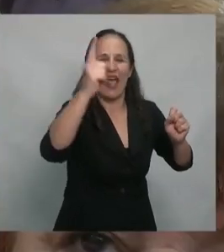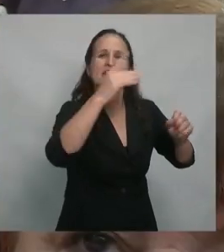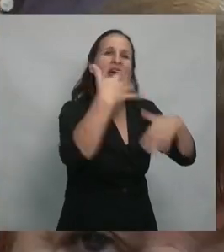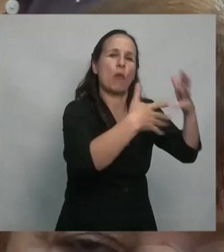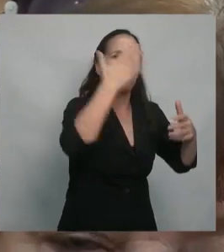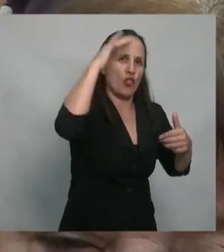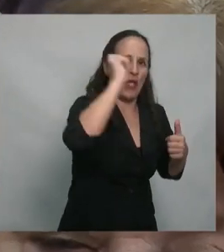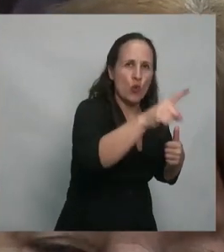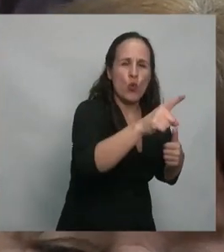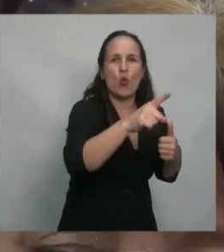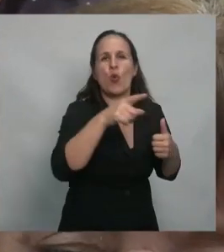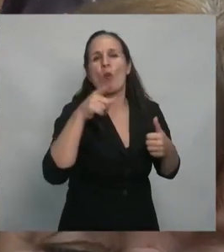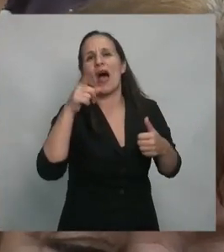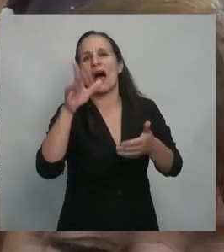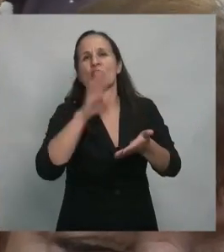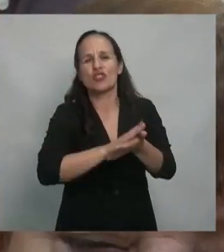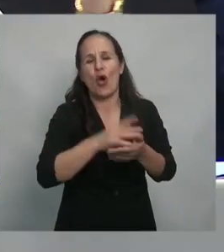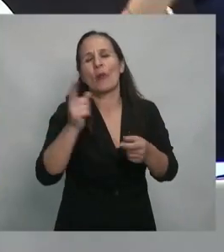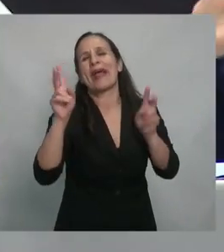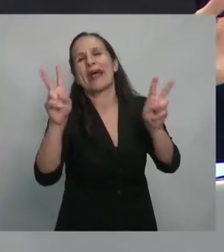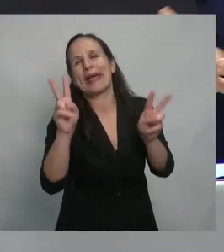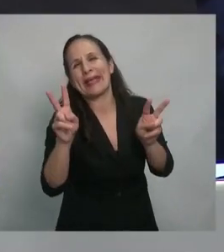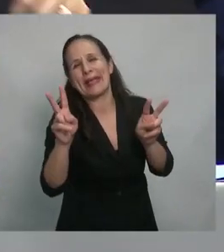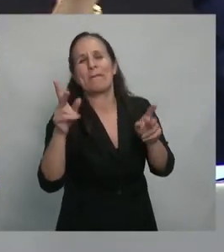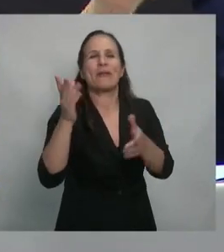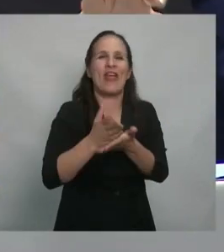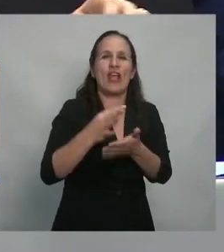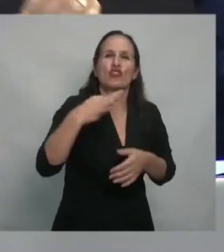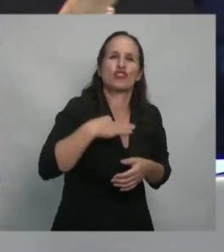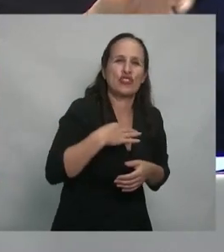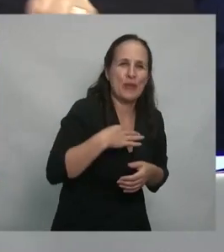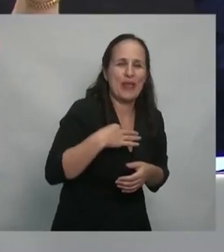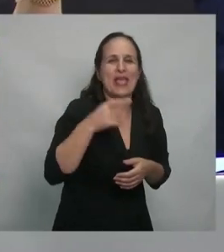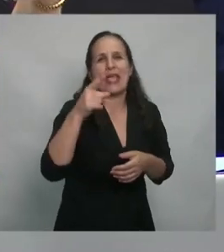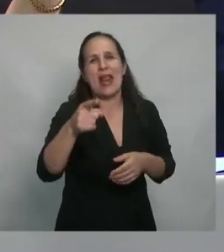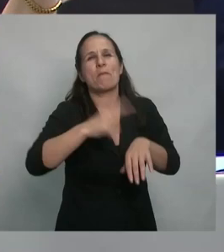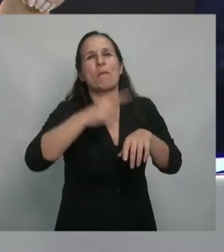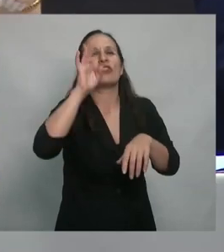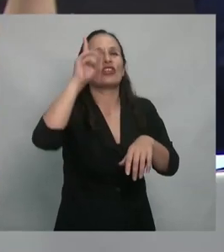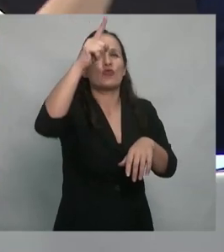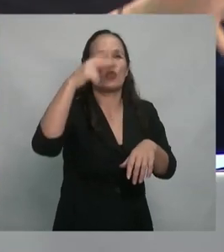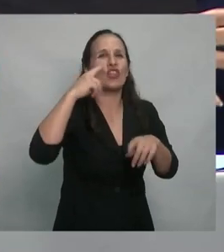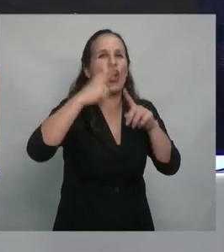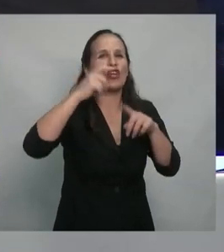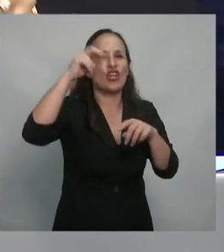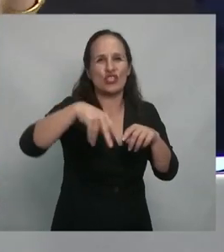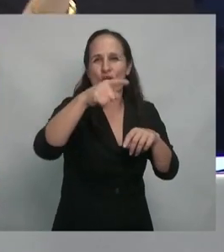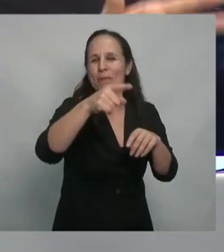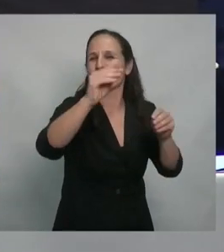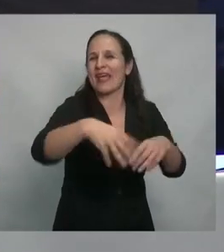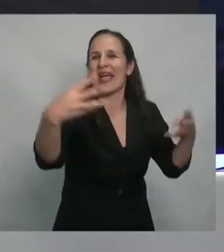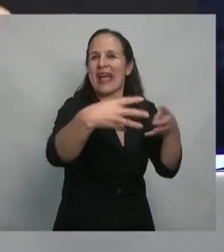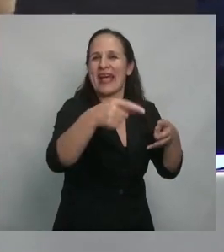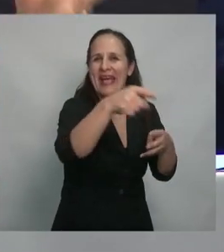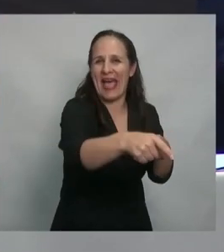de los derechos civiles, la revolución hippie en los Estados Unidos, de la derrota de Nixon en Vietnam con el movimiento